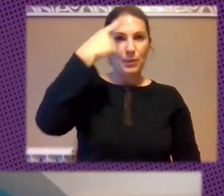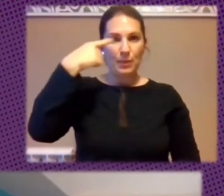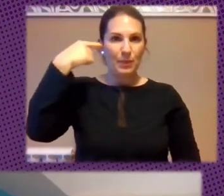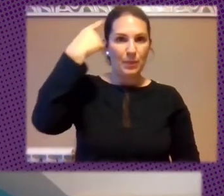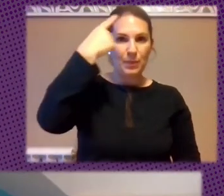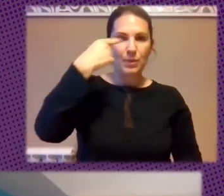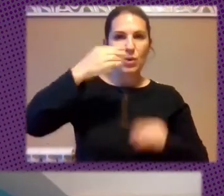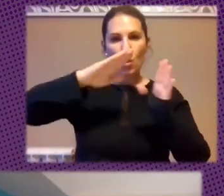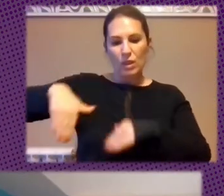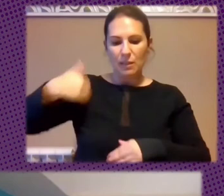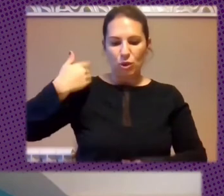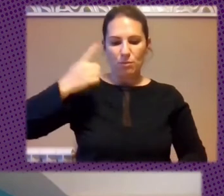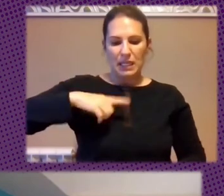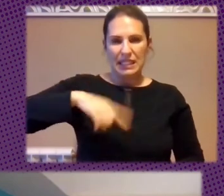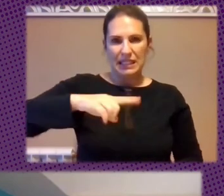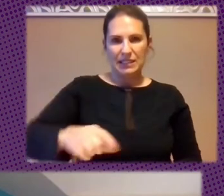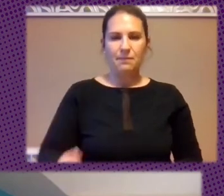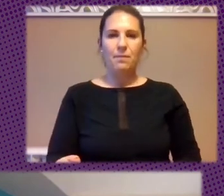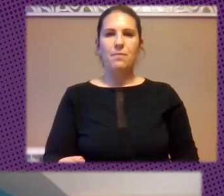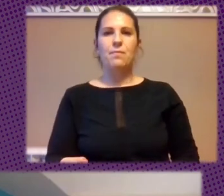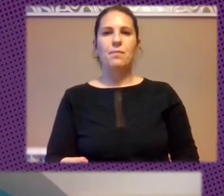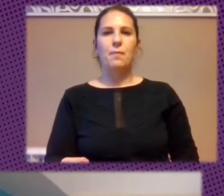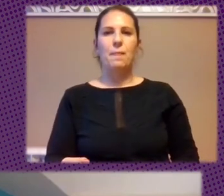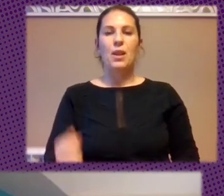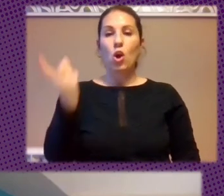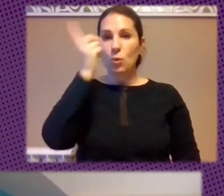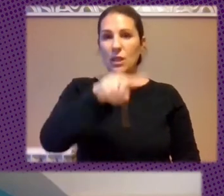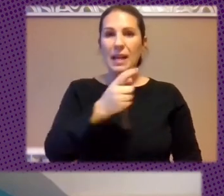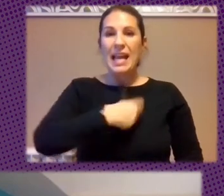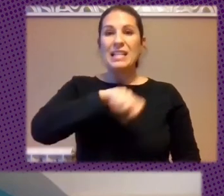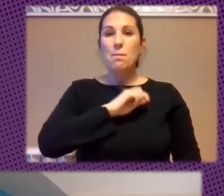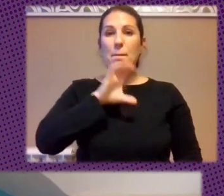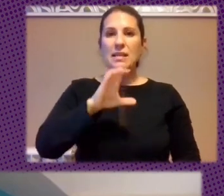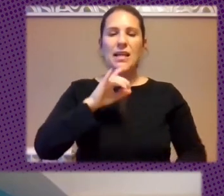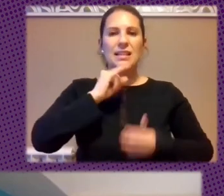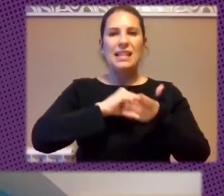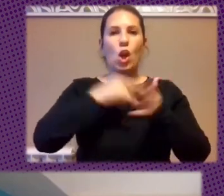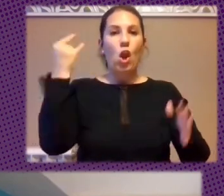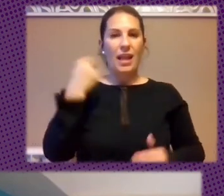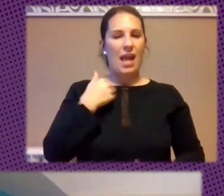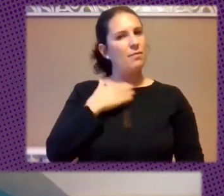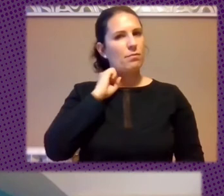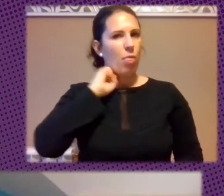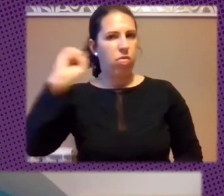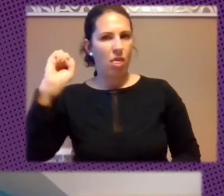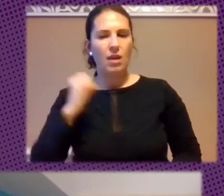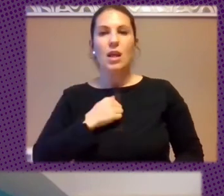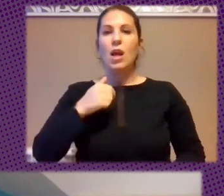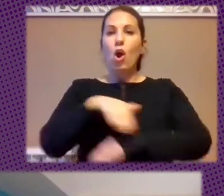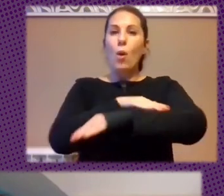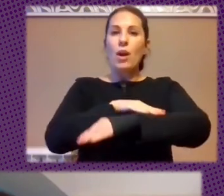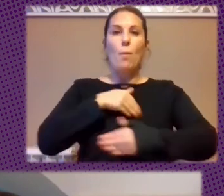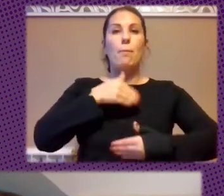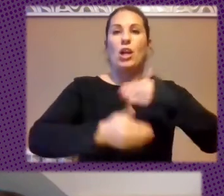Los Últimos Meses Como Saben España Es Un País Tecnológicamente Dependiente Y Tenemos Un Gobierno Progresista